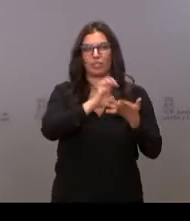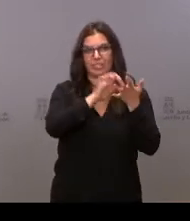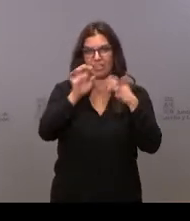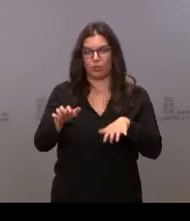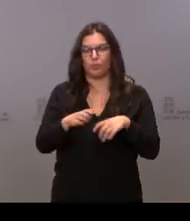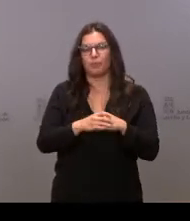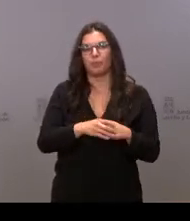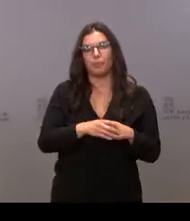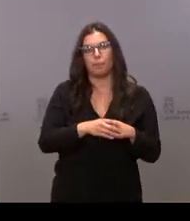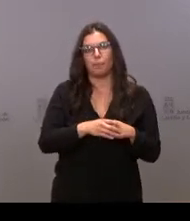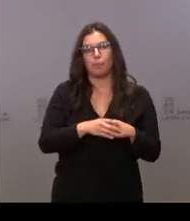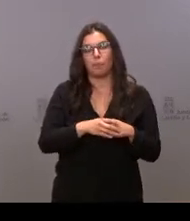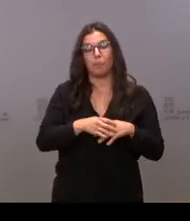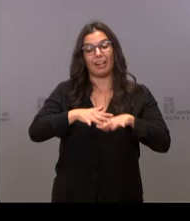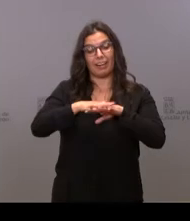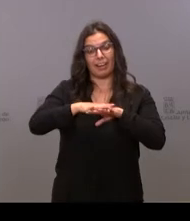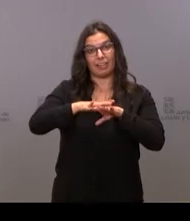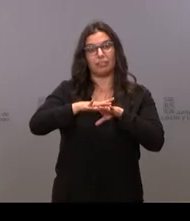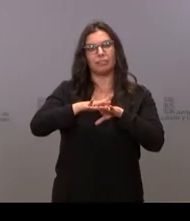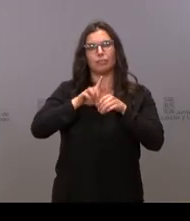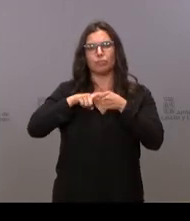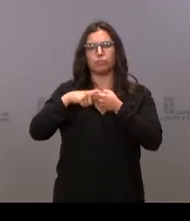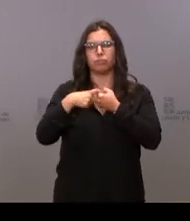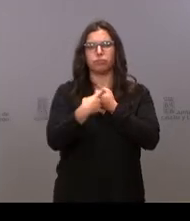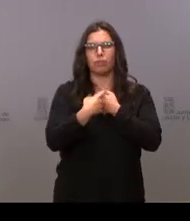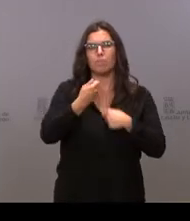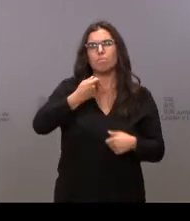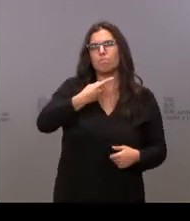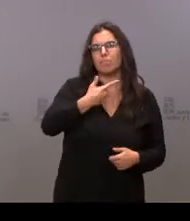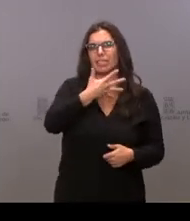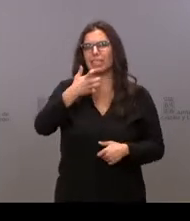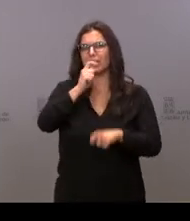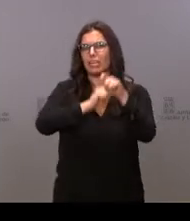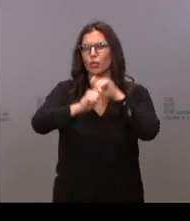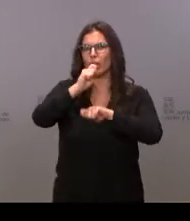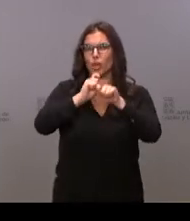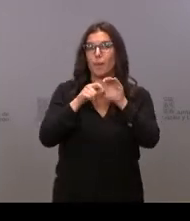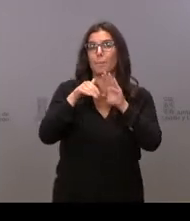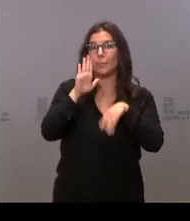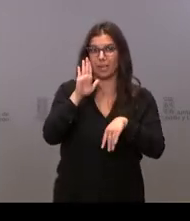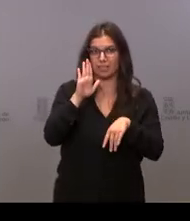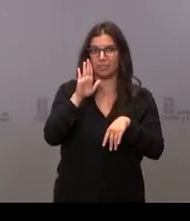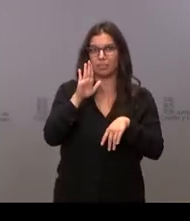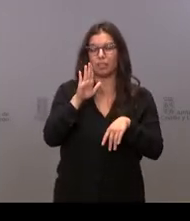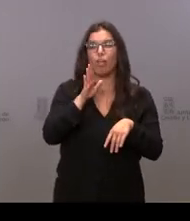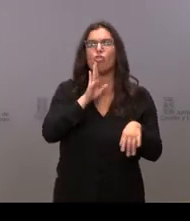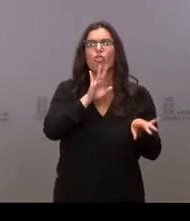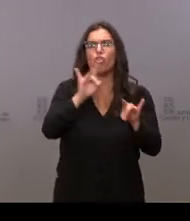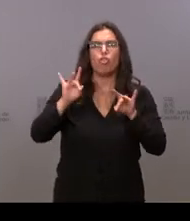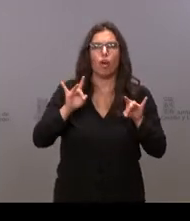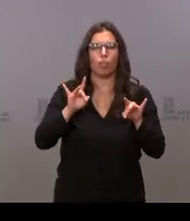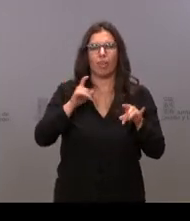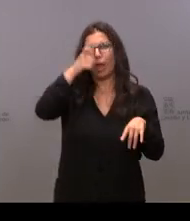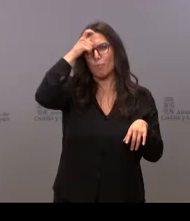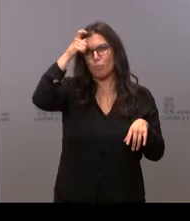La red está formada por más de 1.500 asociaciones repartidas por todos los